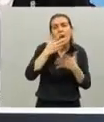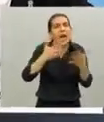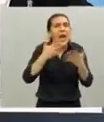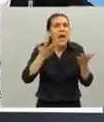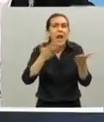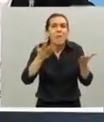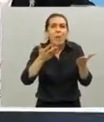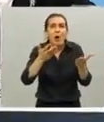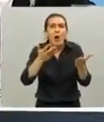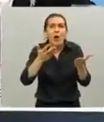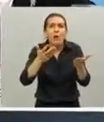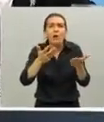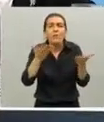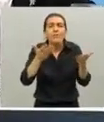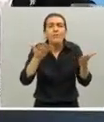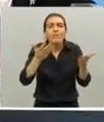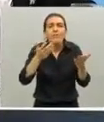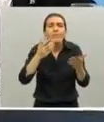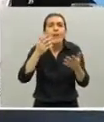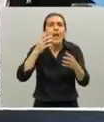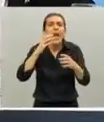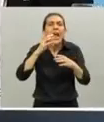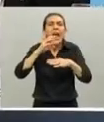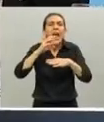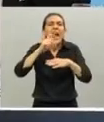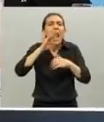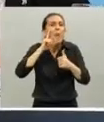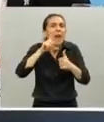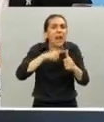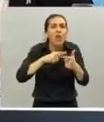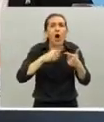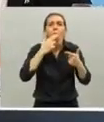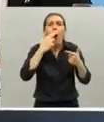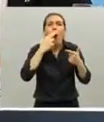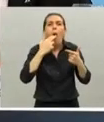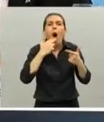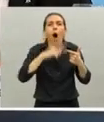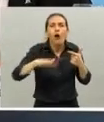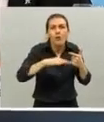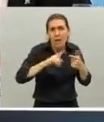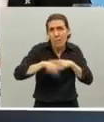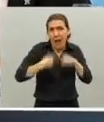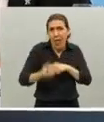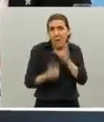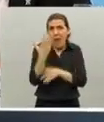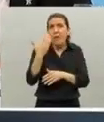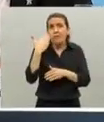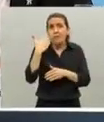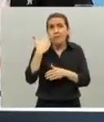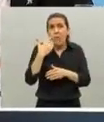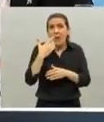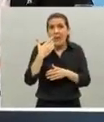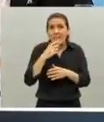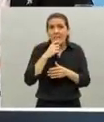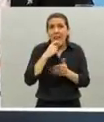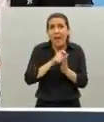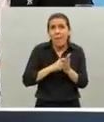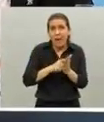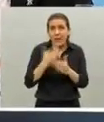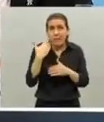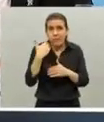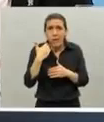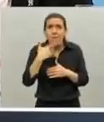por ejemplo en en la zona de Cabildo en la zona de Once entonces mañana hacemos una conferencia donde vamos a hacer exactamente